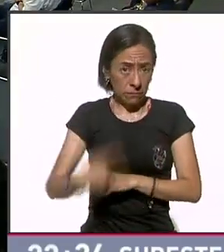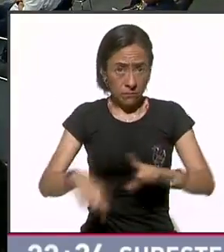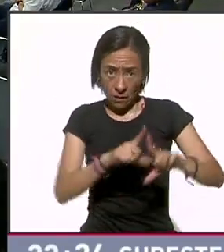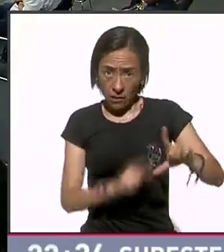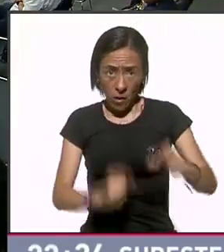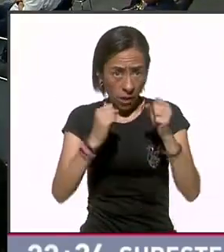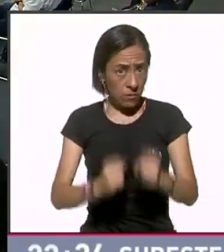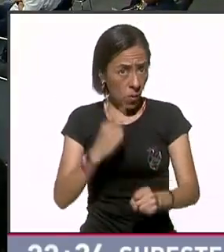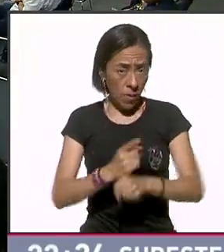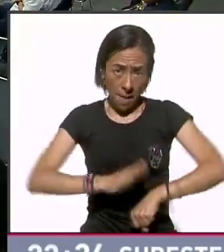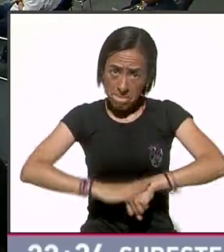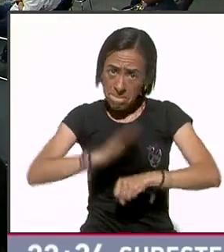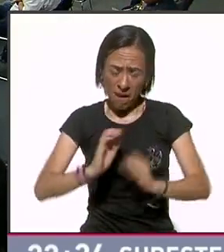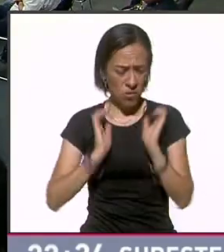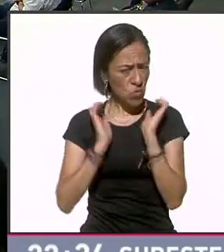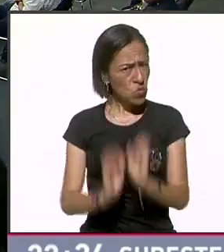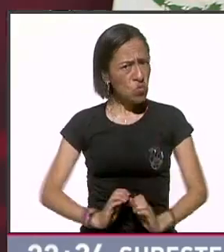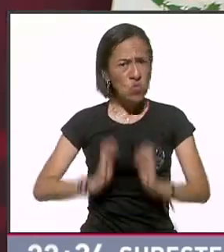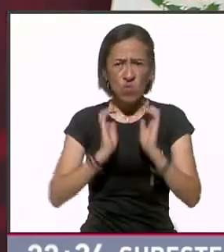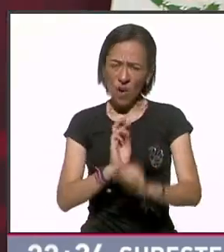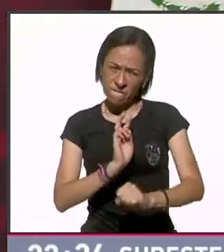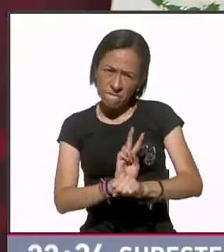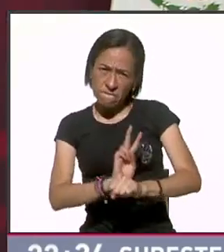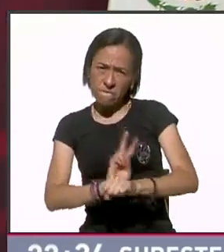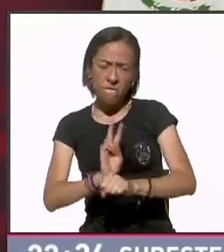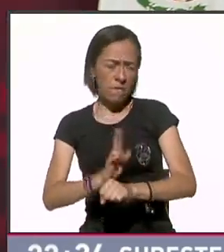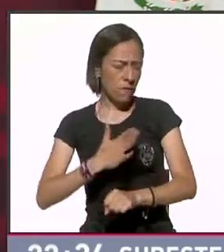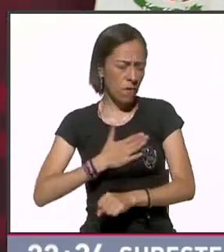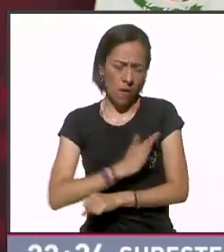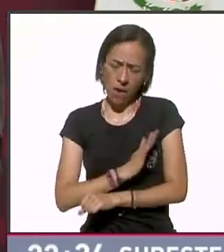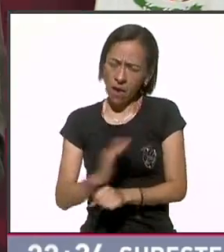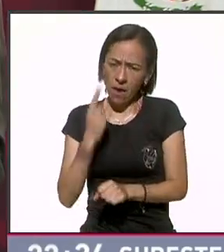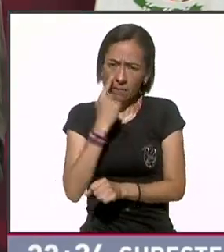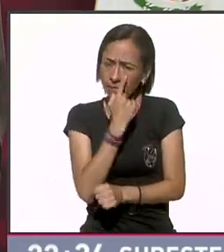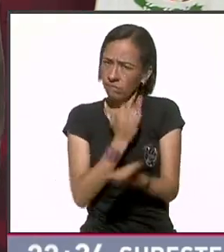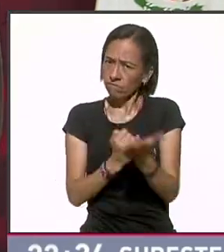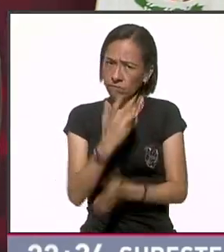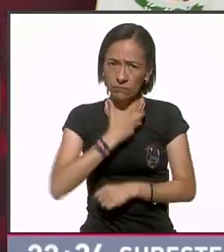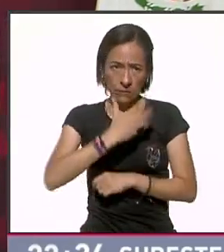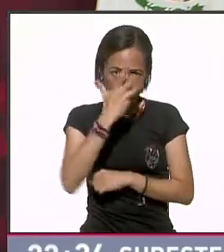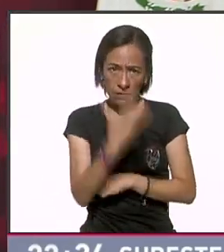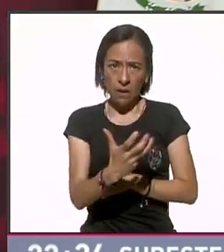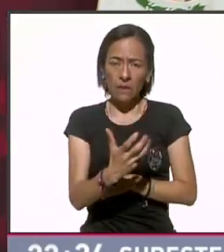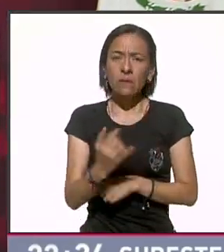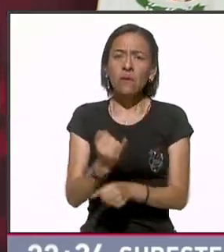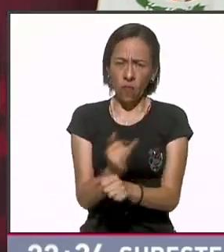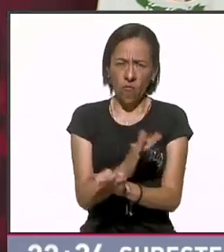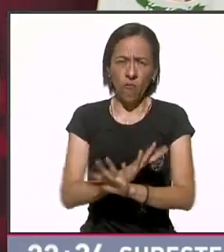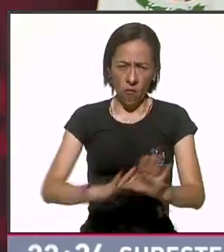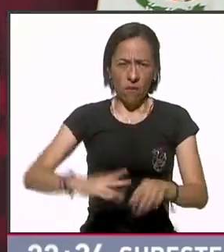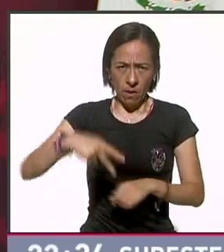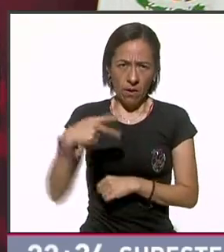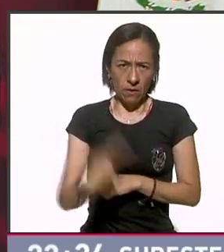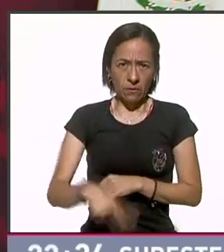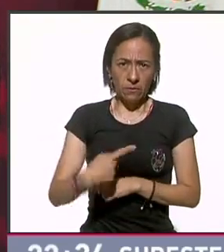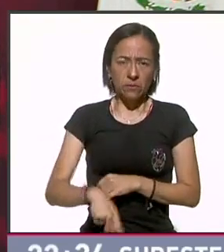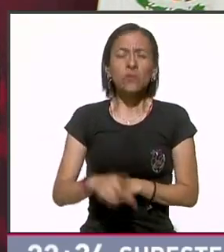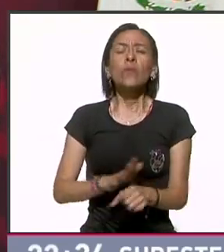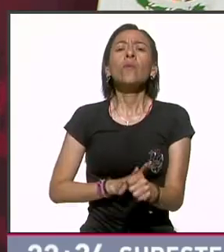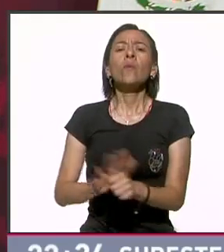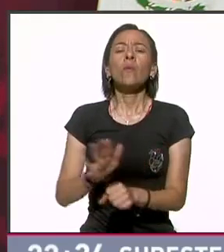tomé esa decisión y vamos a cuidar ya la información de la